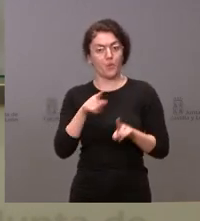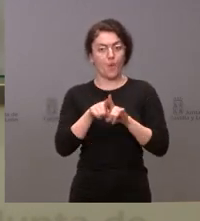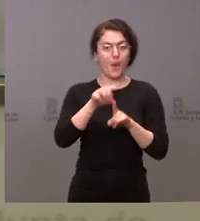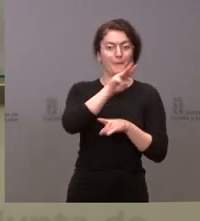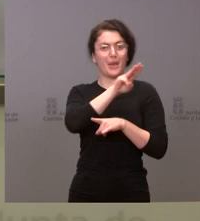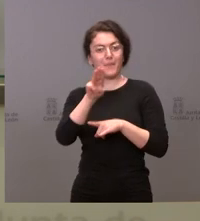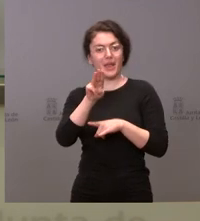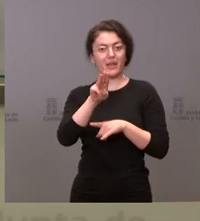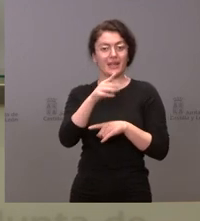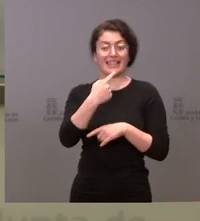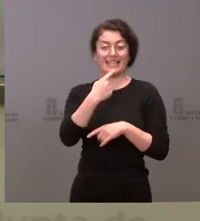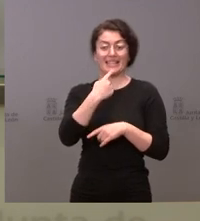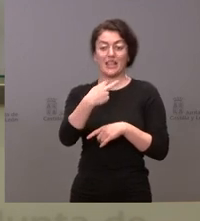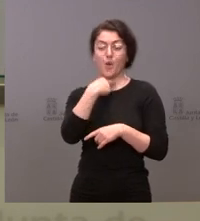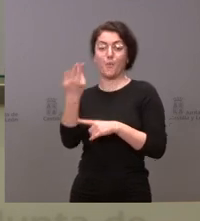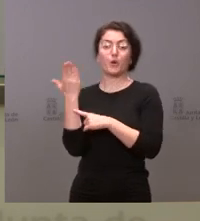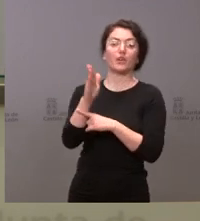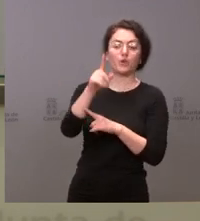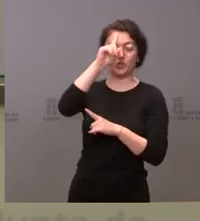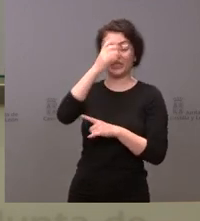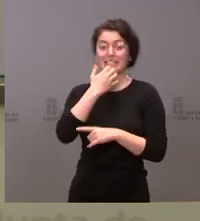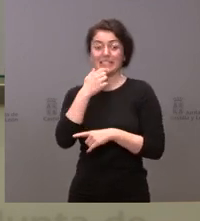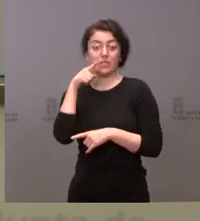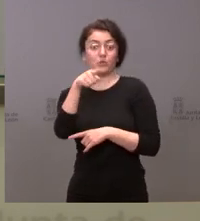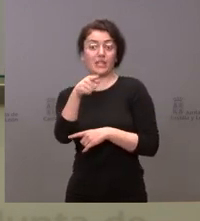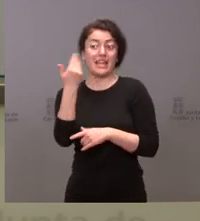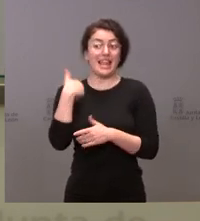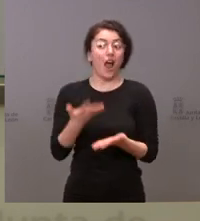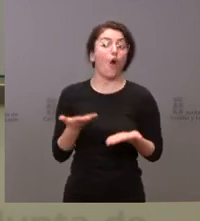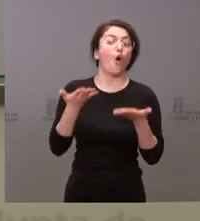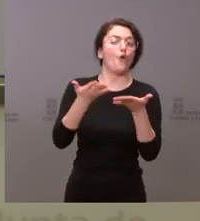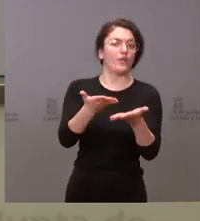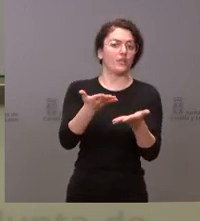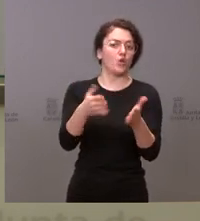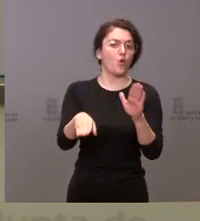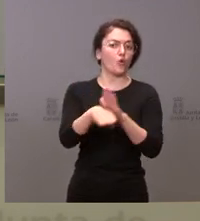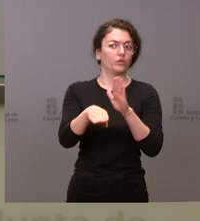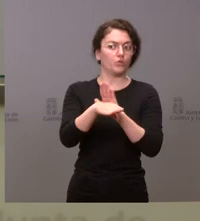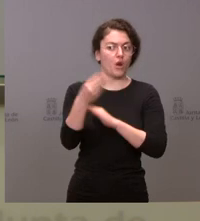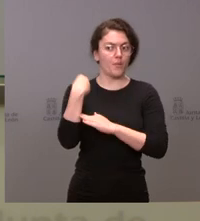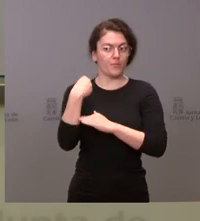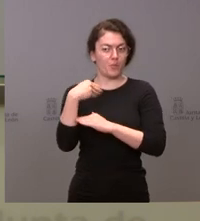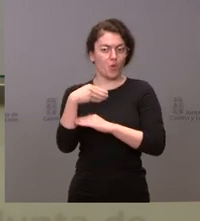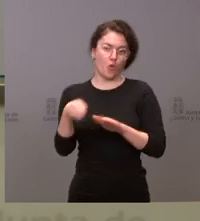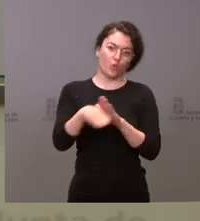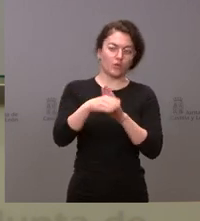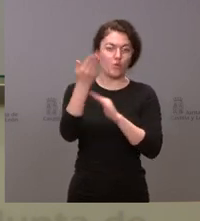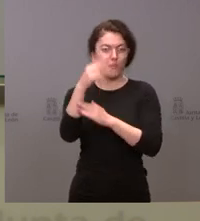dicho que va a mantener la portavocía. No sé si a usted le han ofrecido seguir en el cargo como portavoz. Gracias.